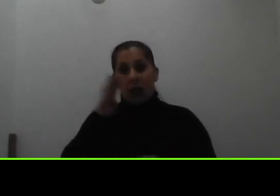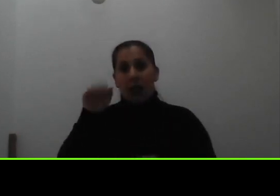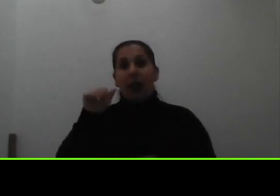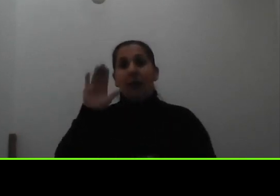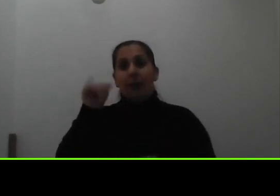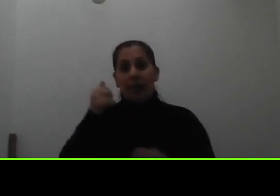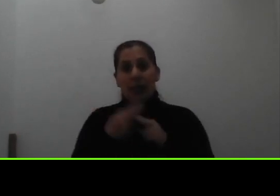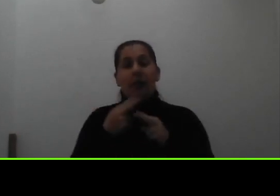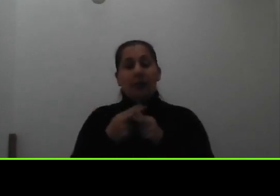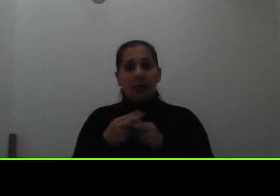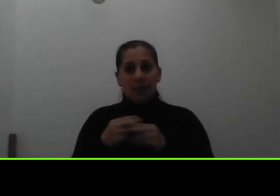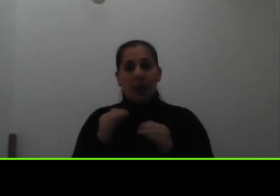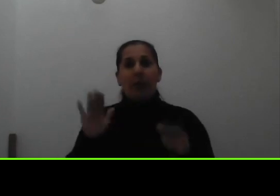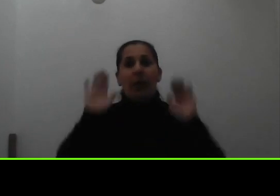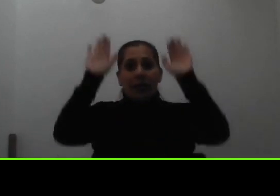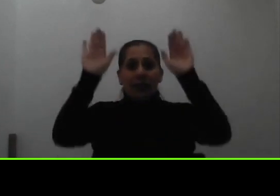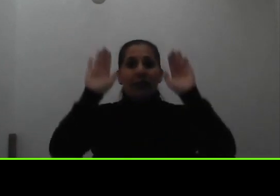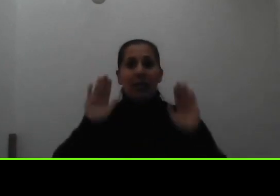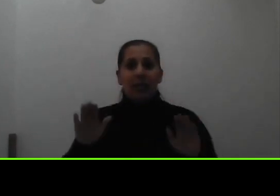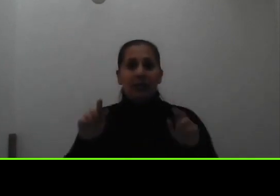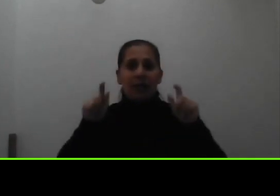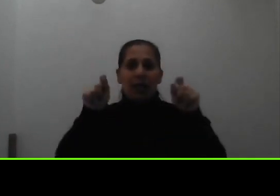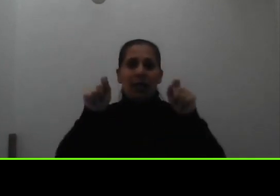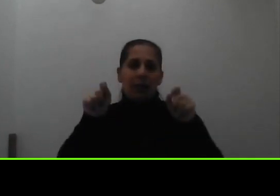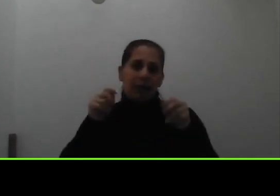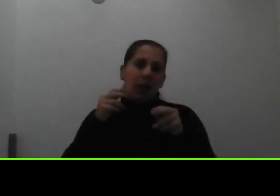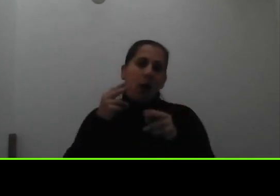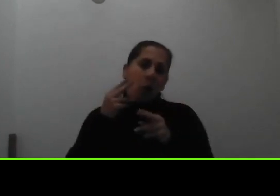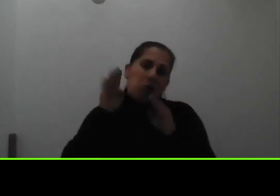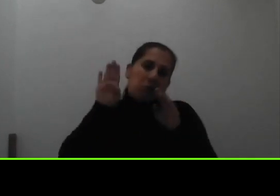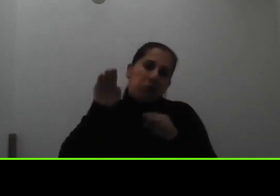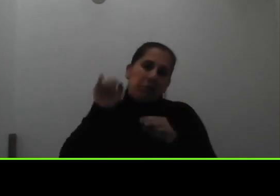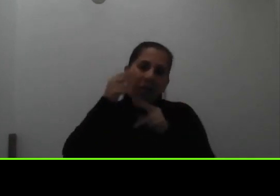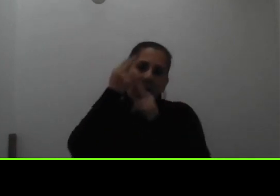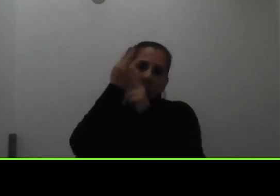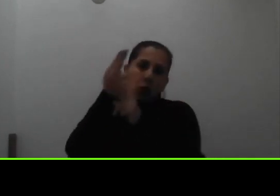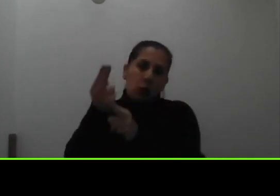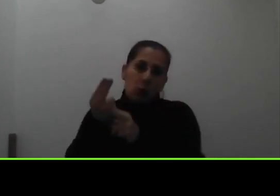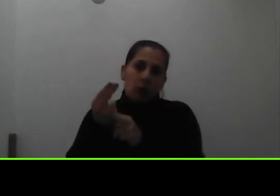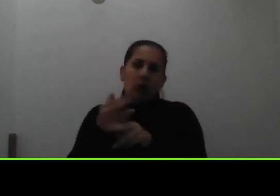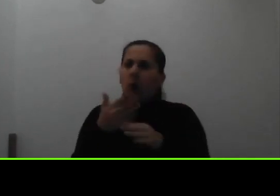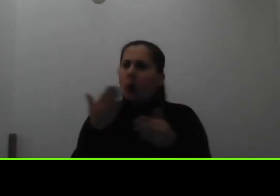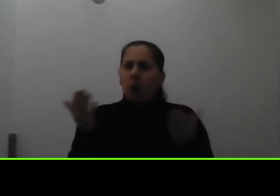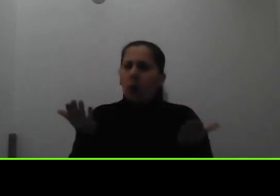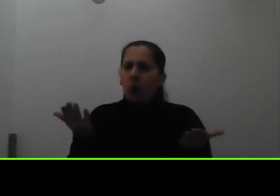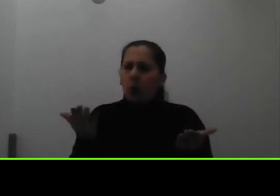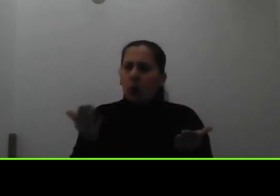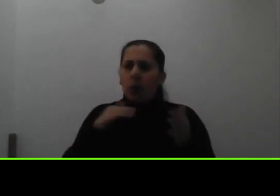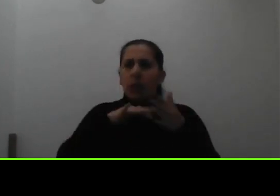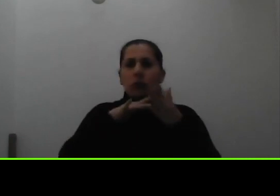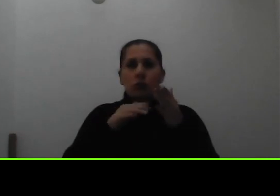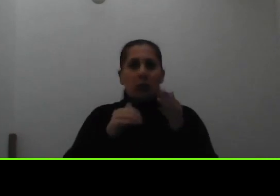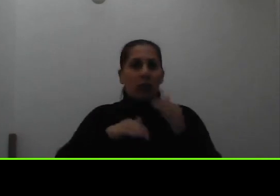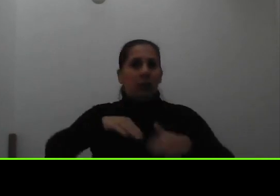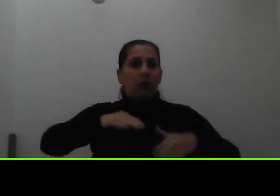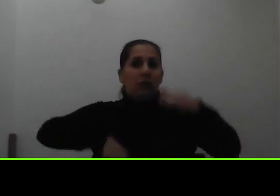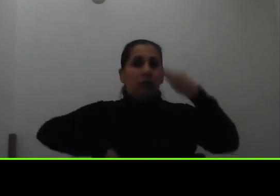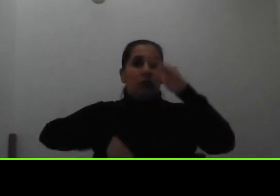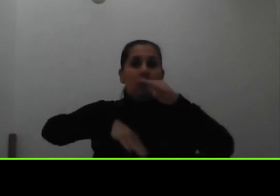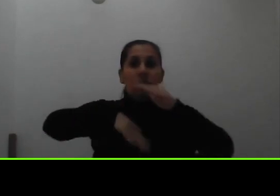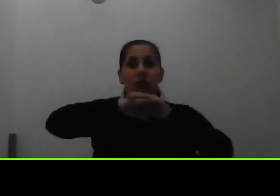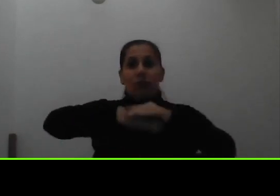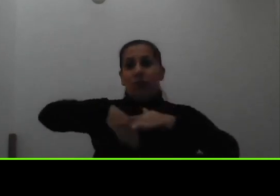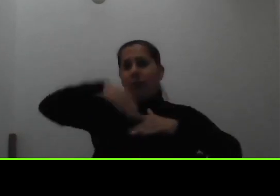excelencia académica o beca de honor se obtiene en aquellos estudiantes que tienen un promedio arriba de nueve